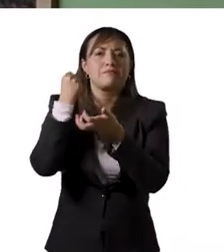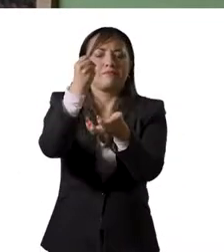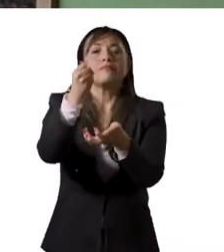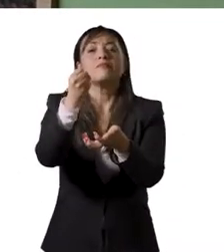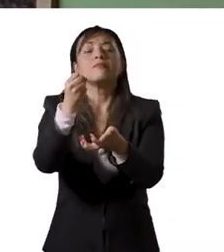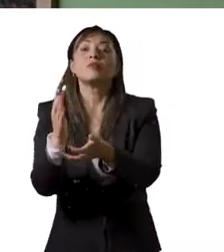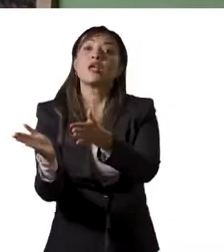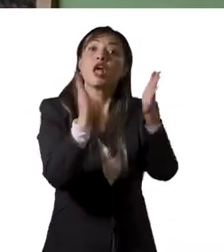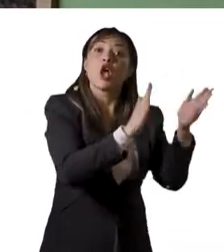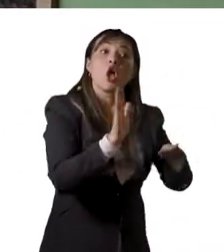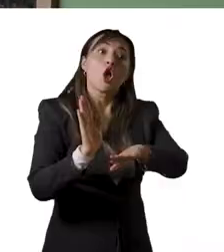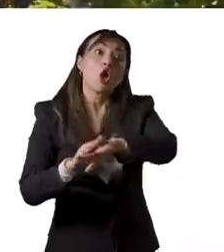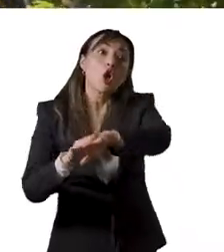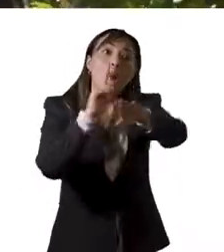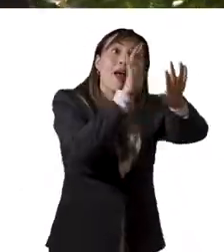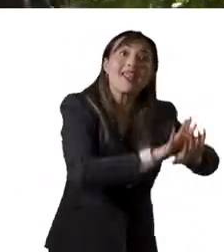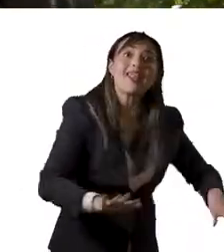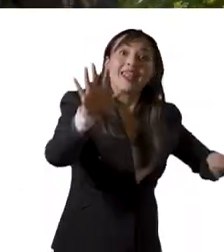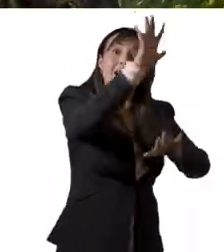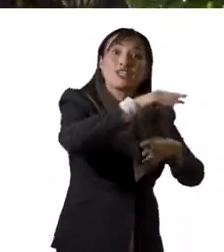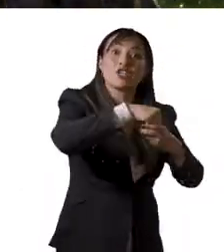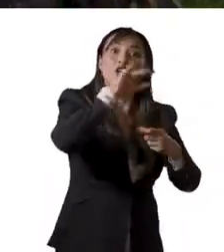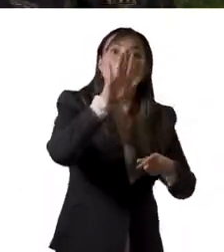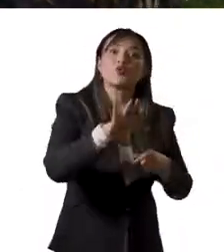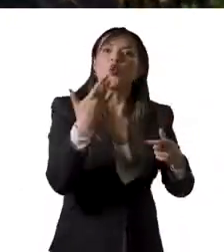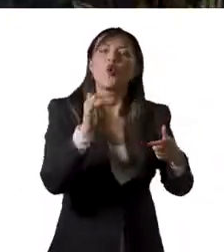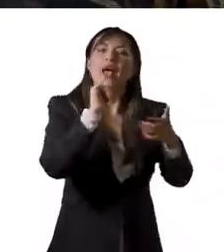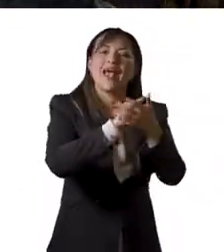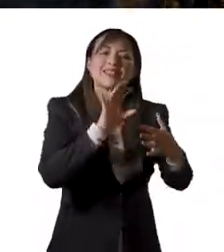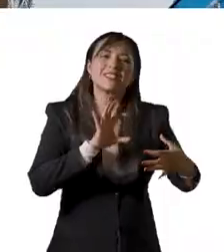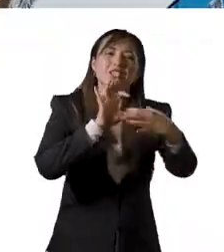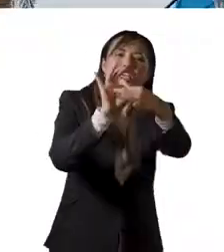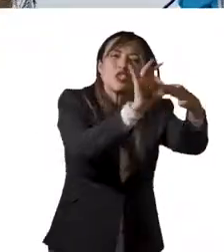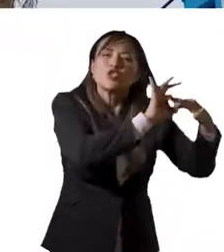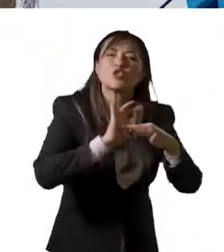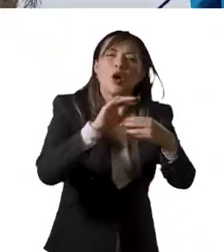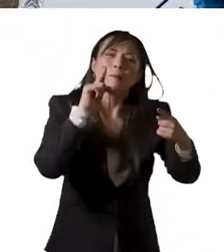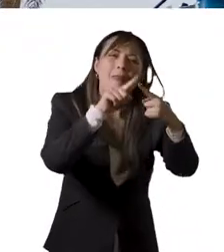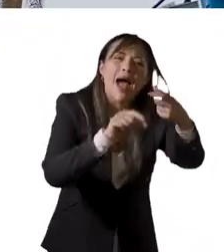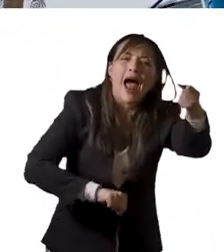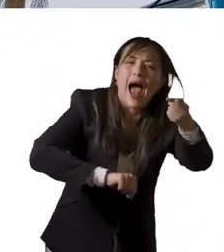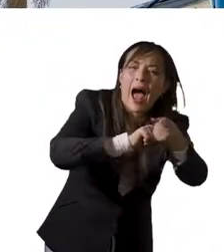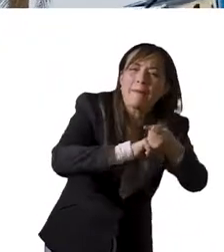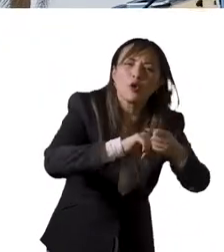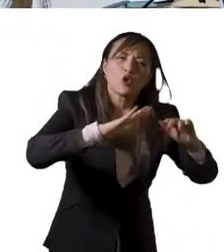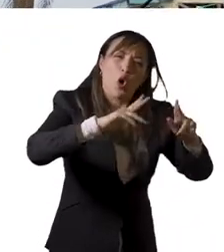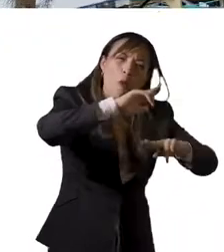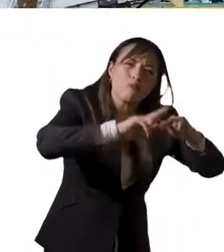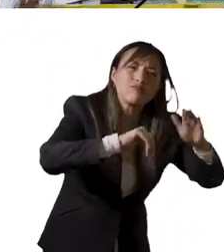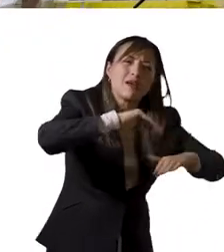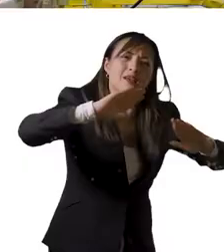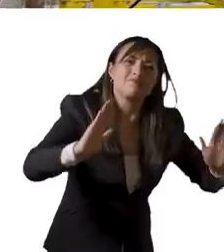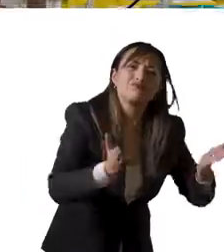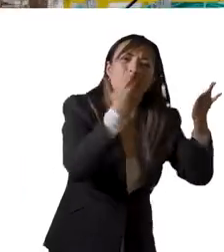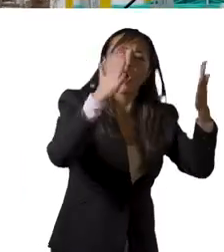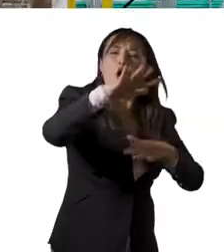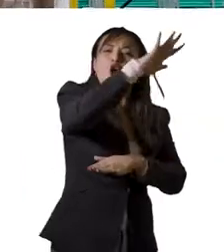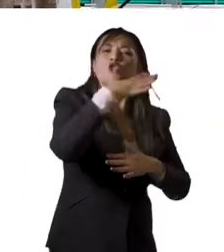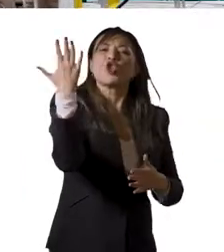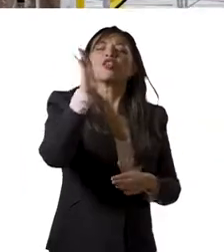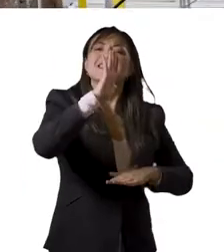,413. En la Convocatoria Nacional de Extensión Solidaria como apoyo a procesos de recuperación y